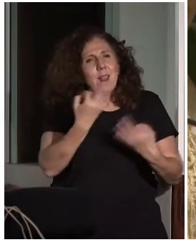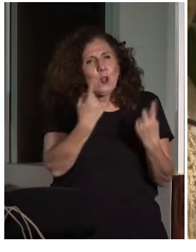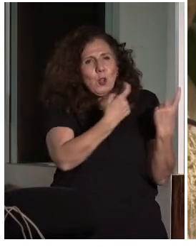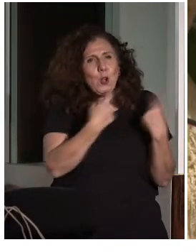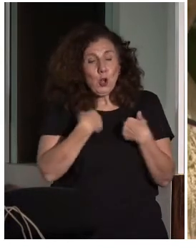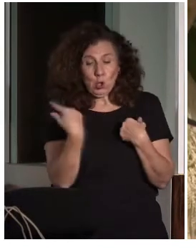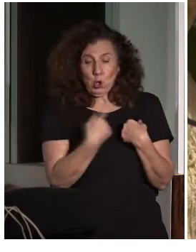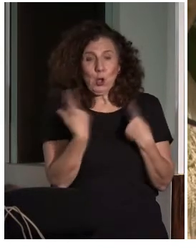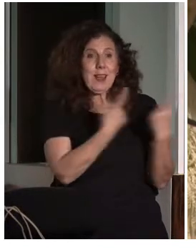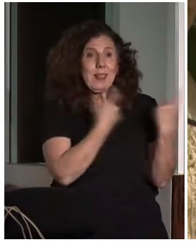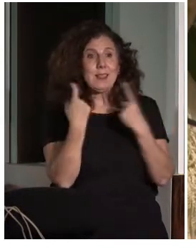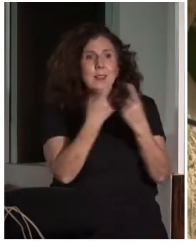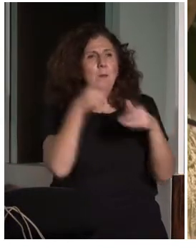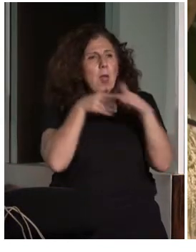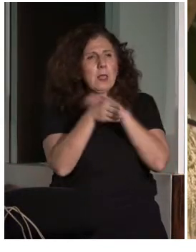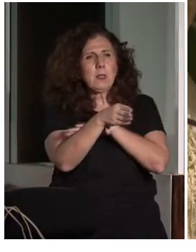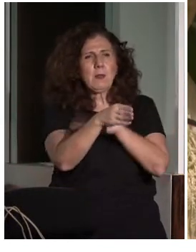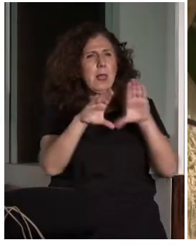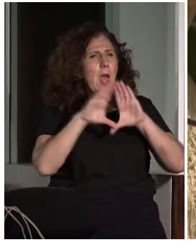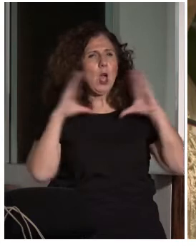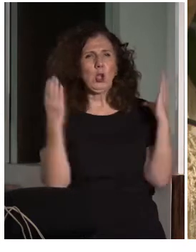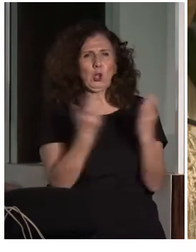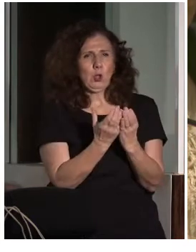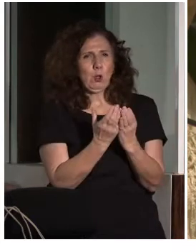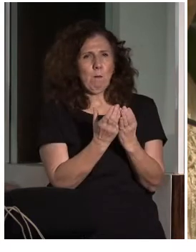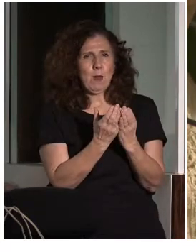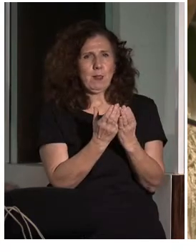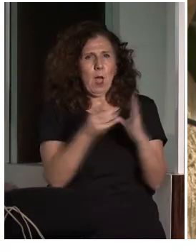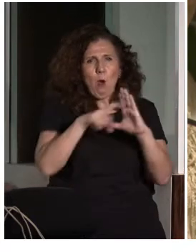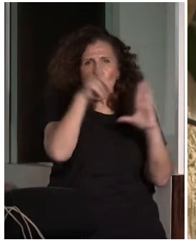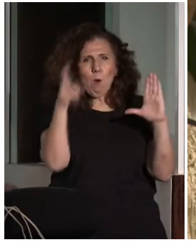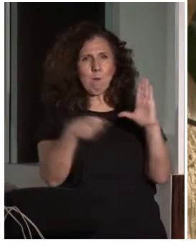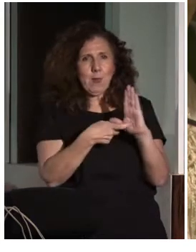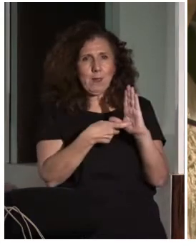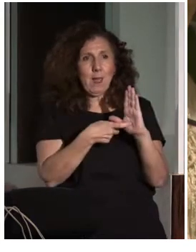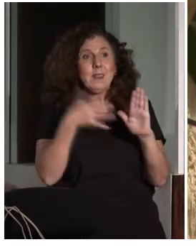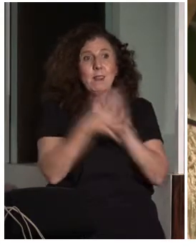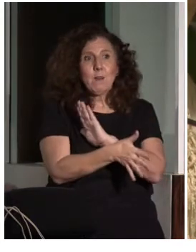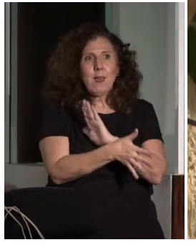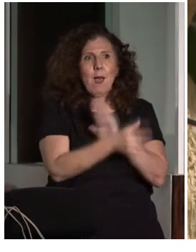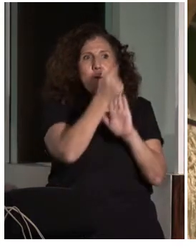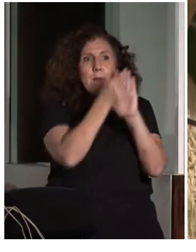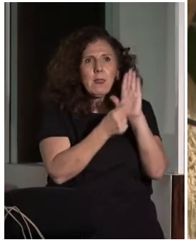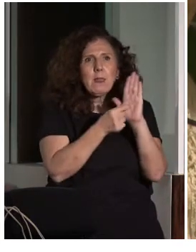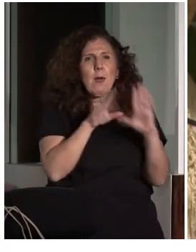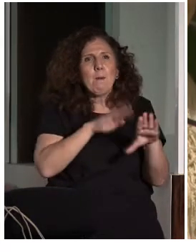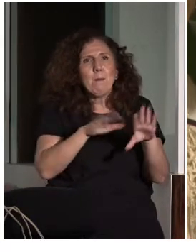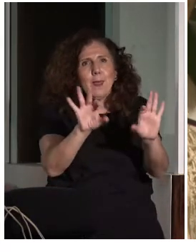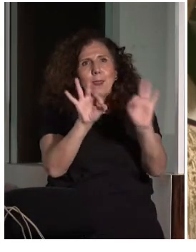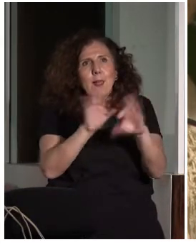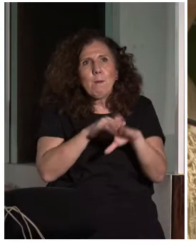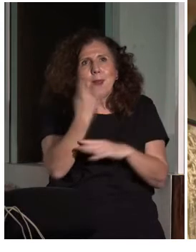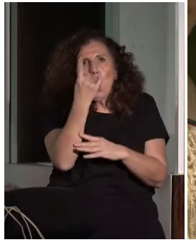que se tomen no tengan que ser específicas para el colectivo, sino que esas medidas puedan servir